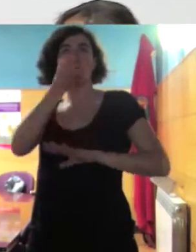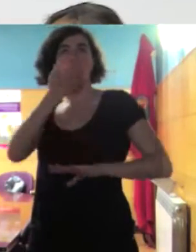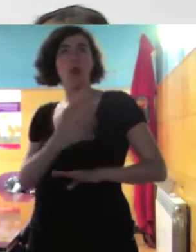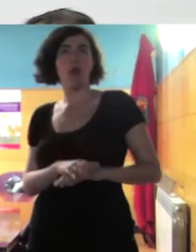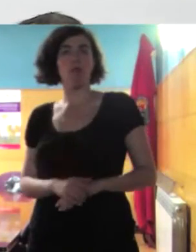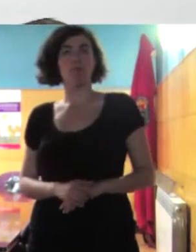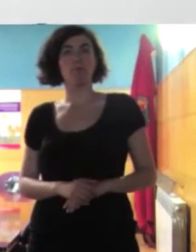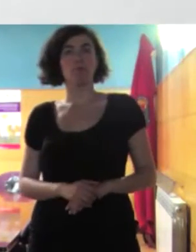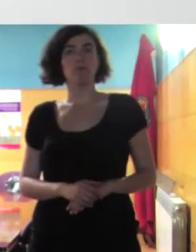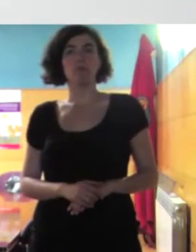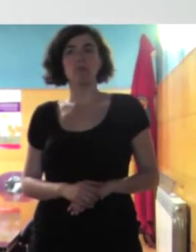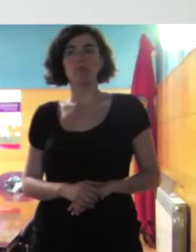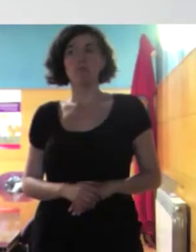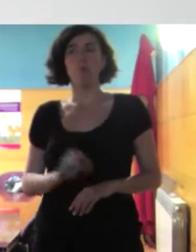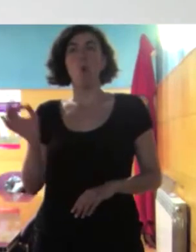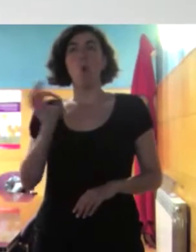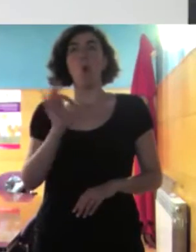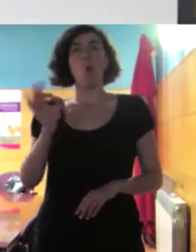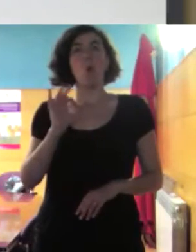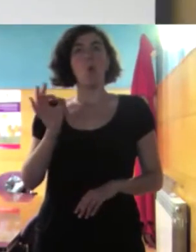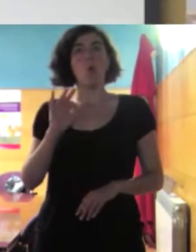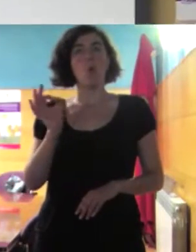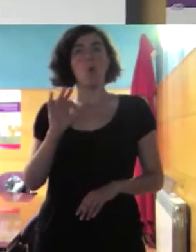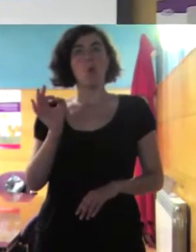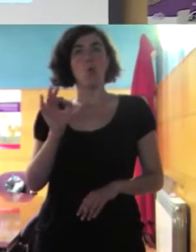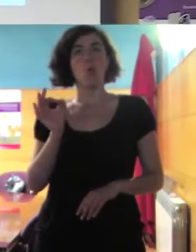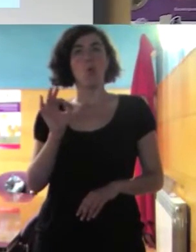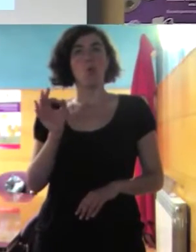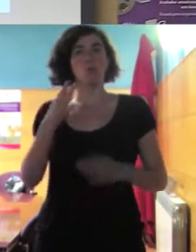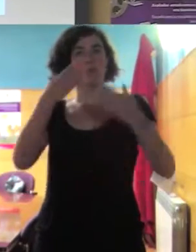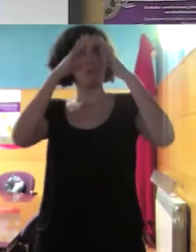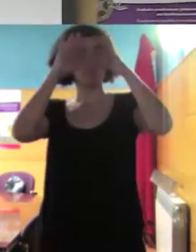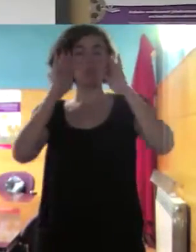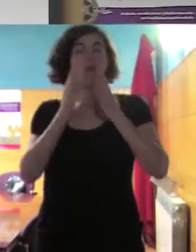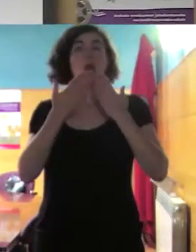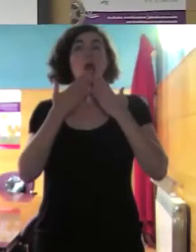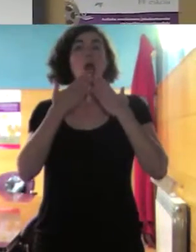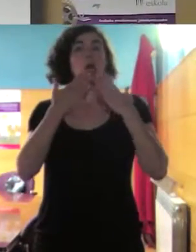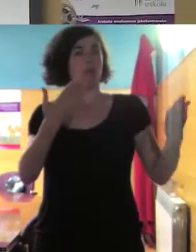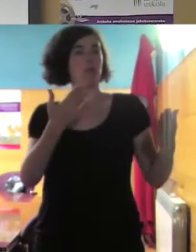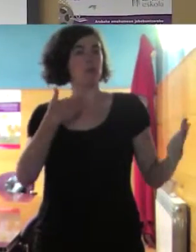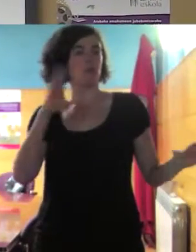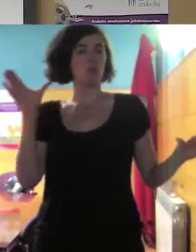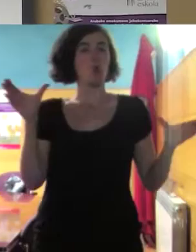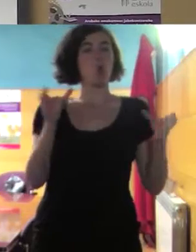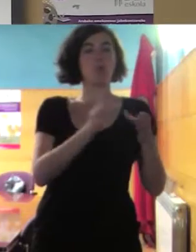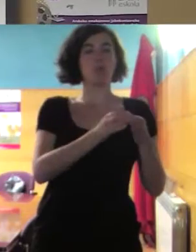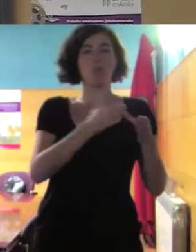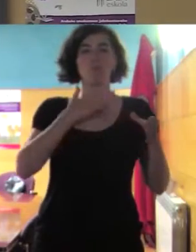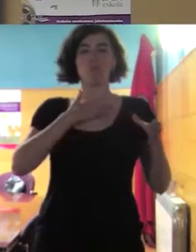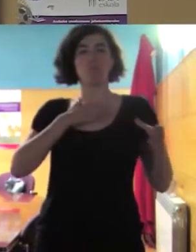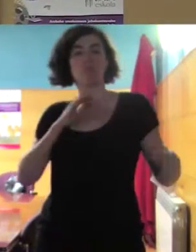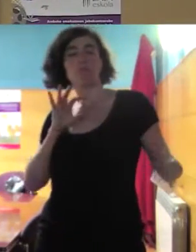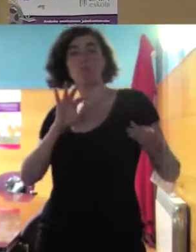además permite dar una imagen un mensaje a una parte del colectivo de origen que dice pertenezco a este colectivo y dentro de ese